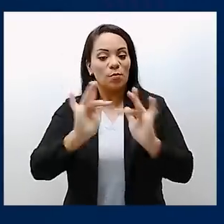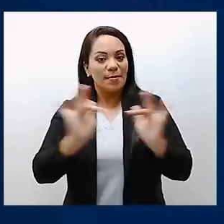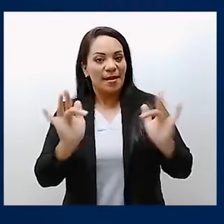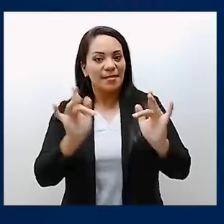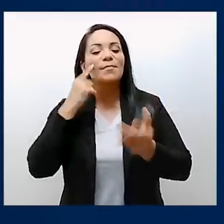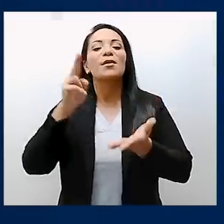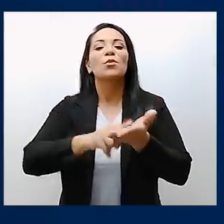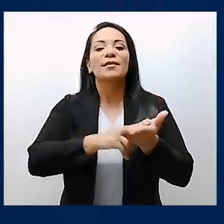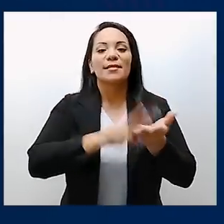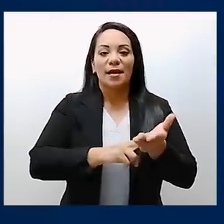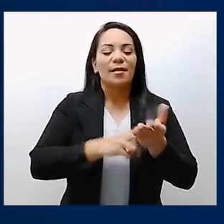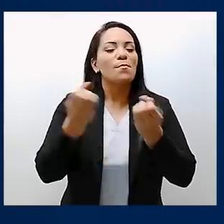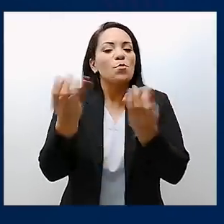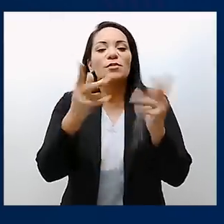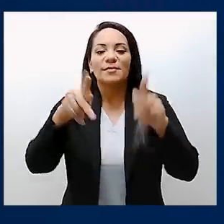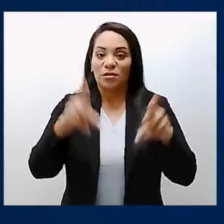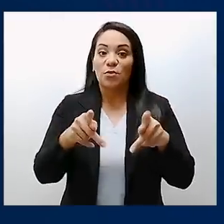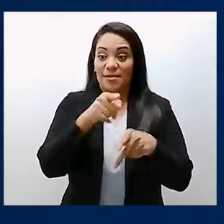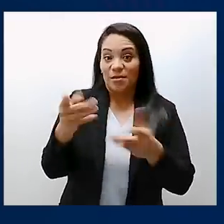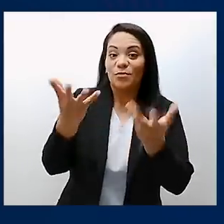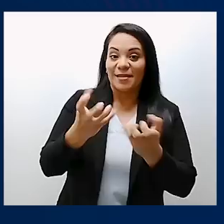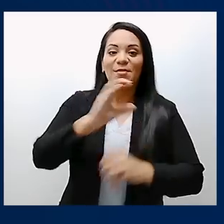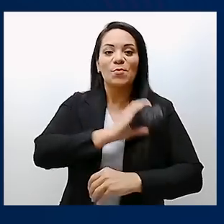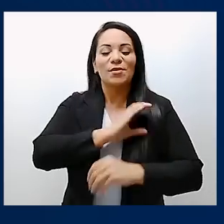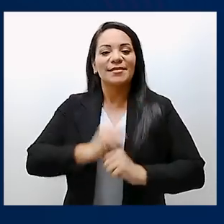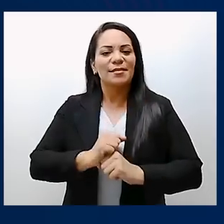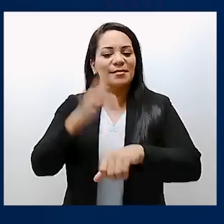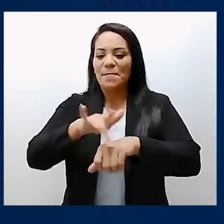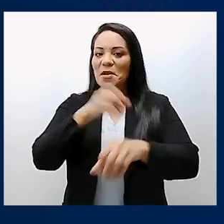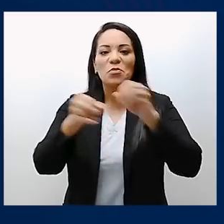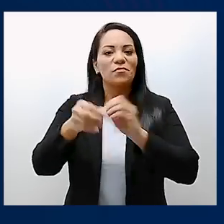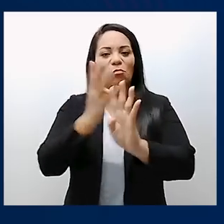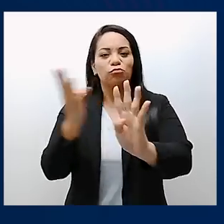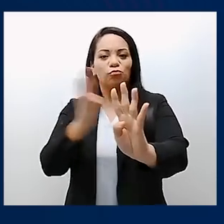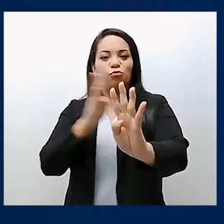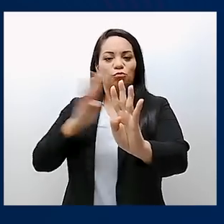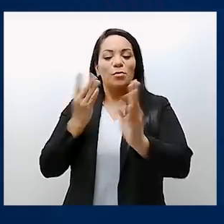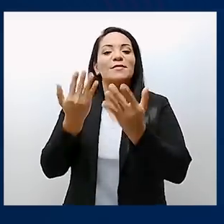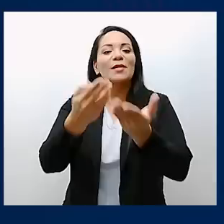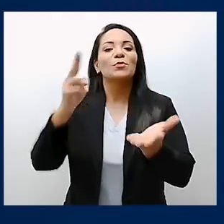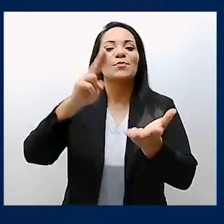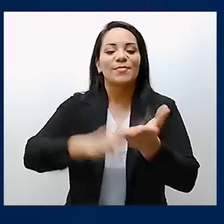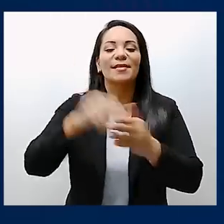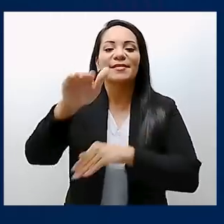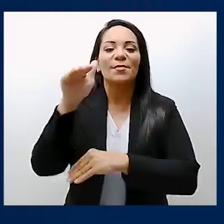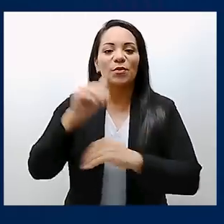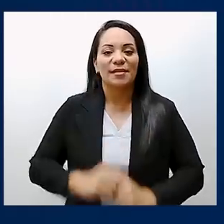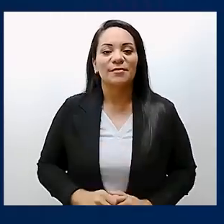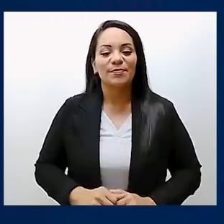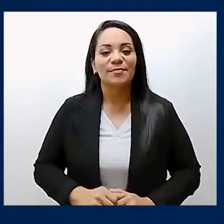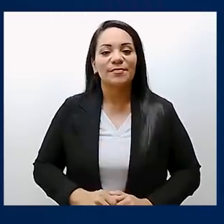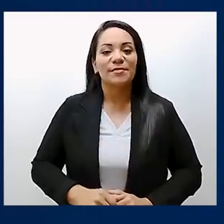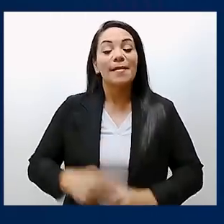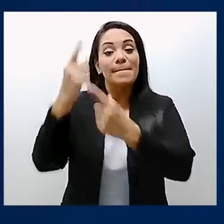vacantes para los cientos de postulantes Que desde muy temprano llegan a nuestras oficinas de reclutamiento en Zapote Con el